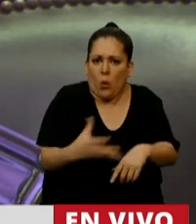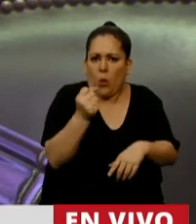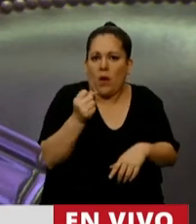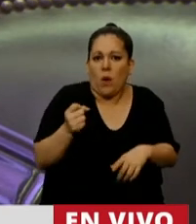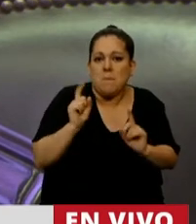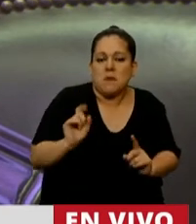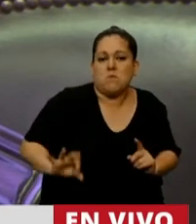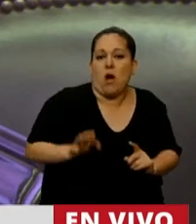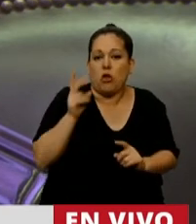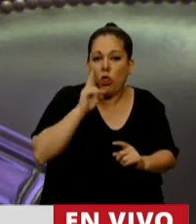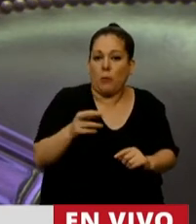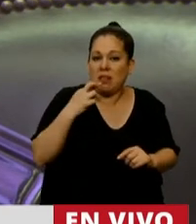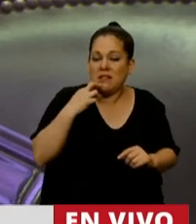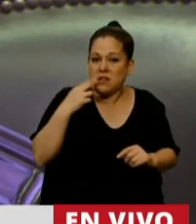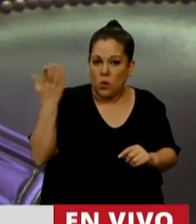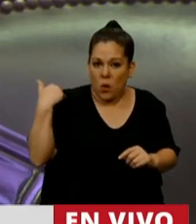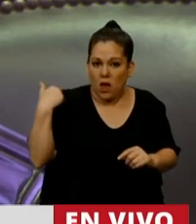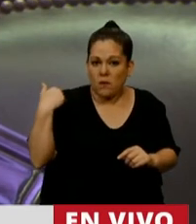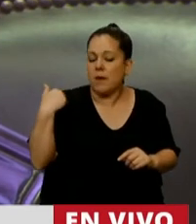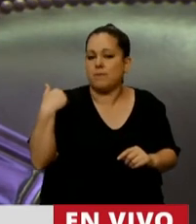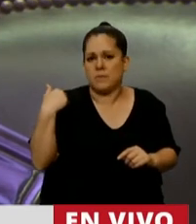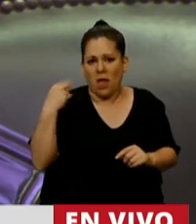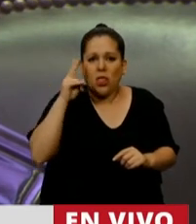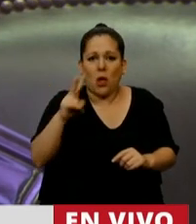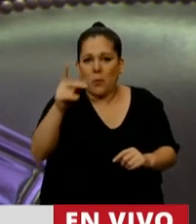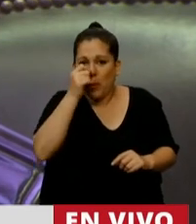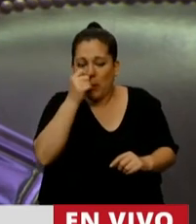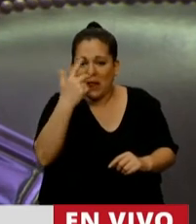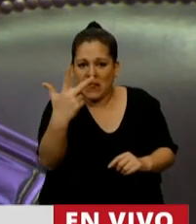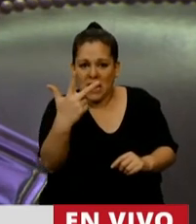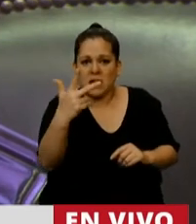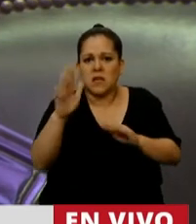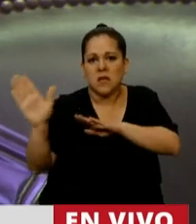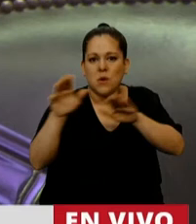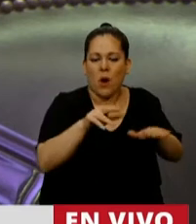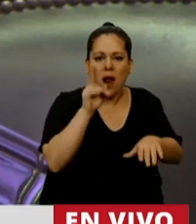2019, el 2023 valores de 2019.